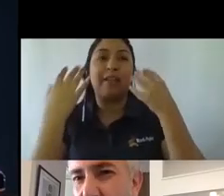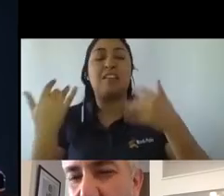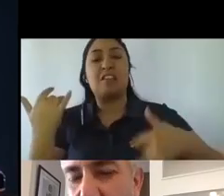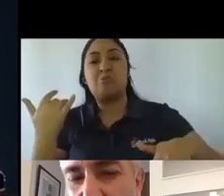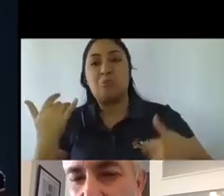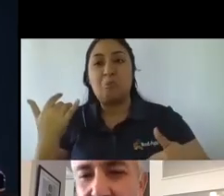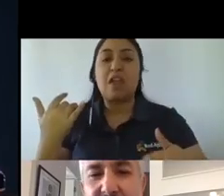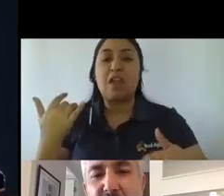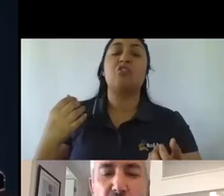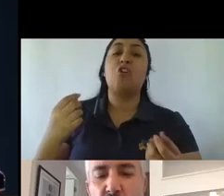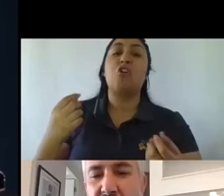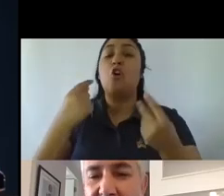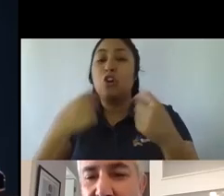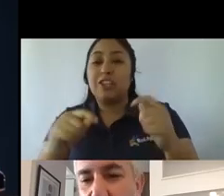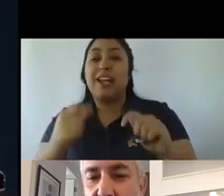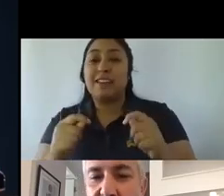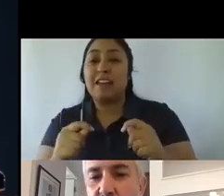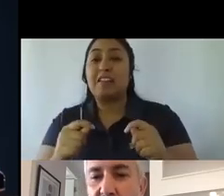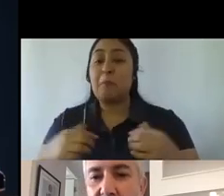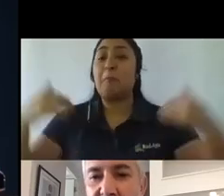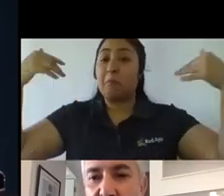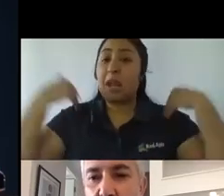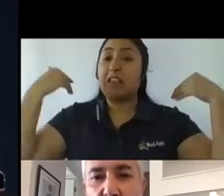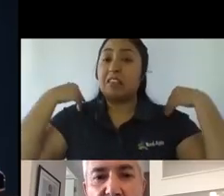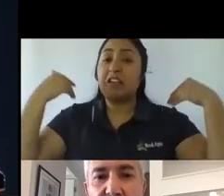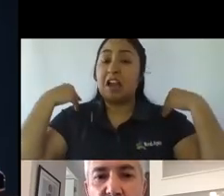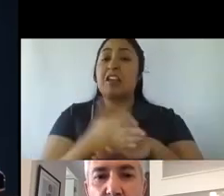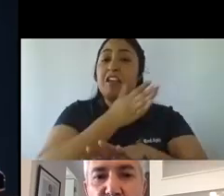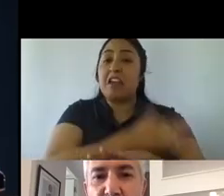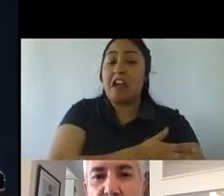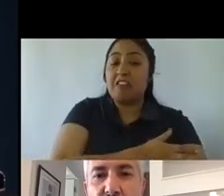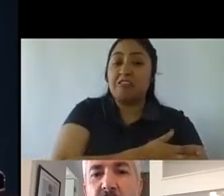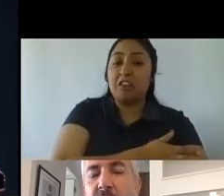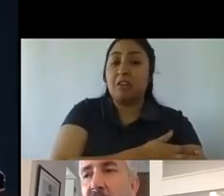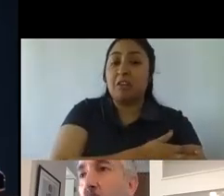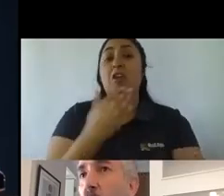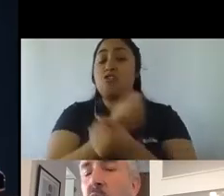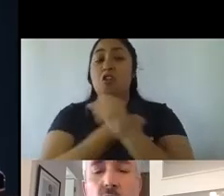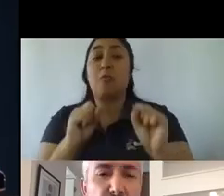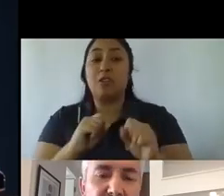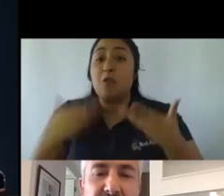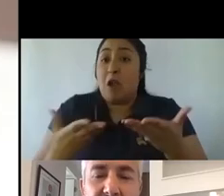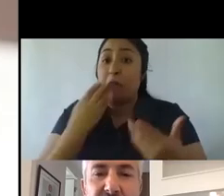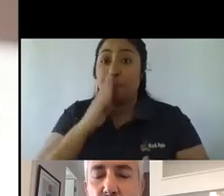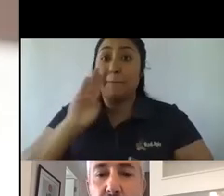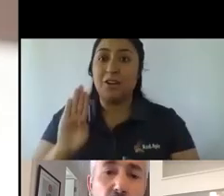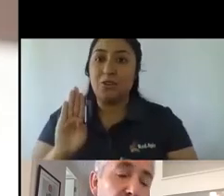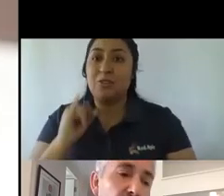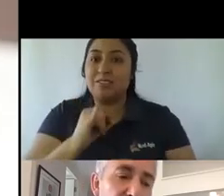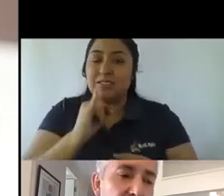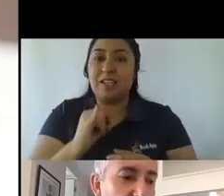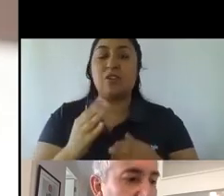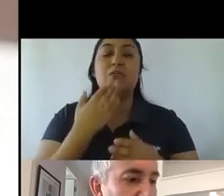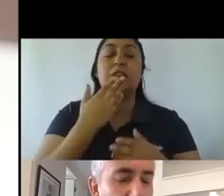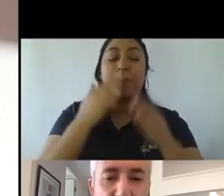instrumento que antes ya más o menos manejábamos, y dijimos, ok, acá tenemos la oportunidad para ser un poquito mejores. O también dedicarle tiempo al estudio.